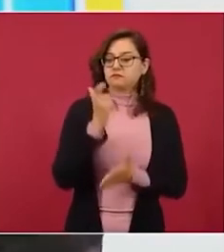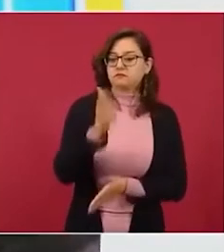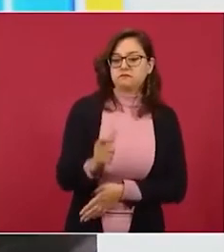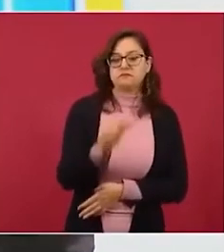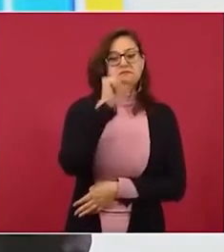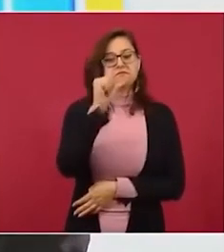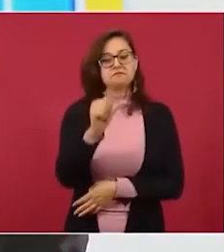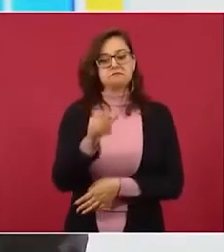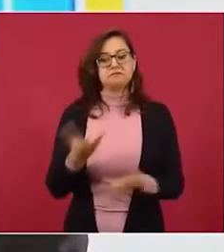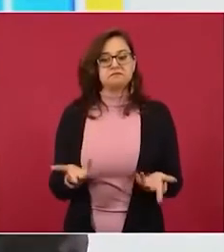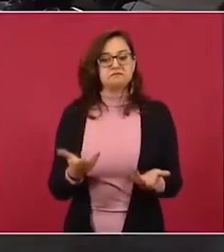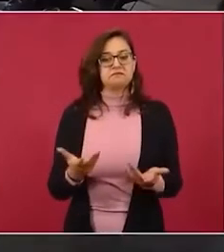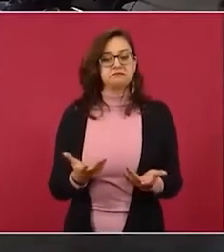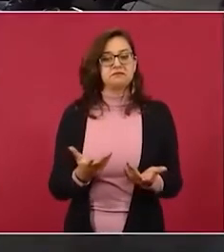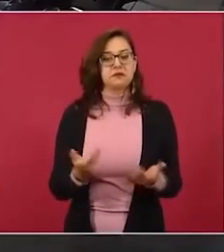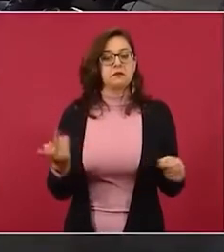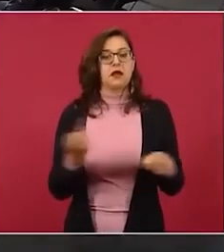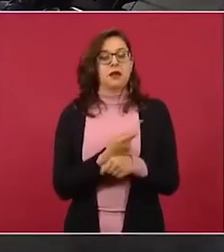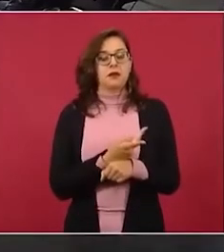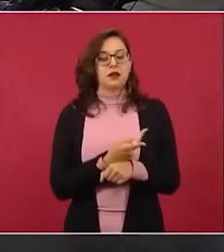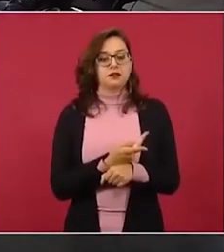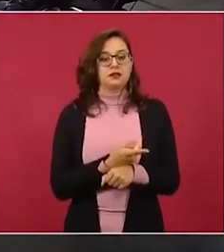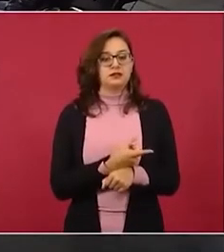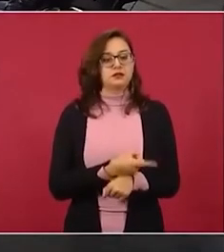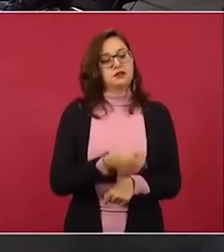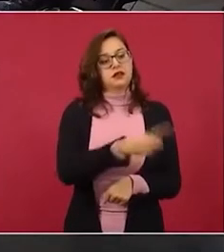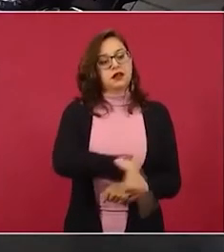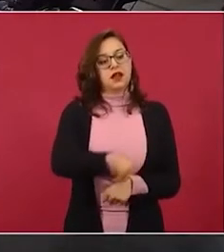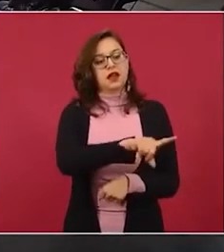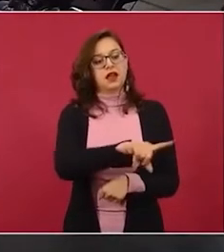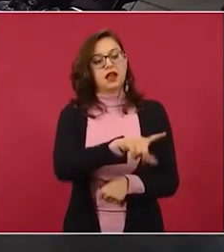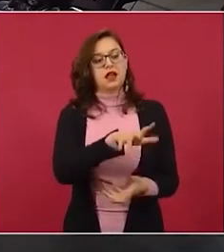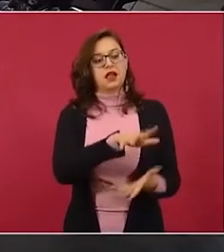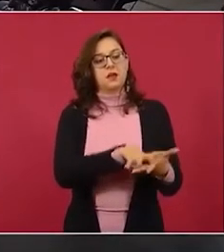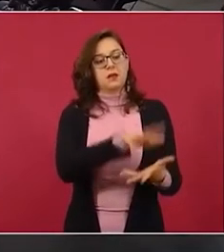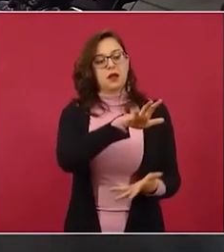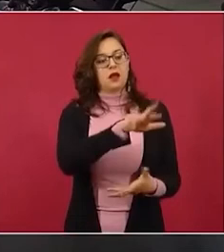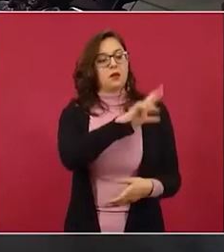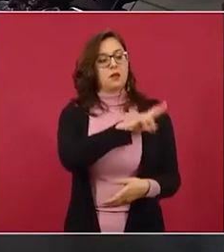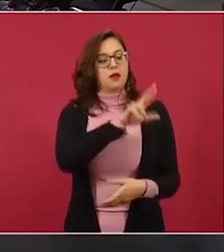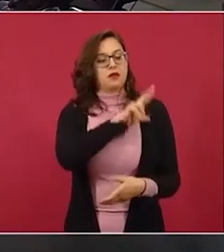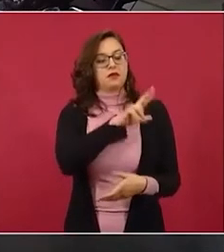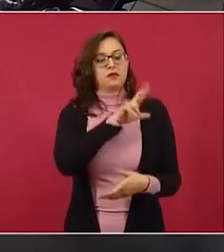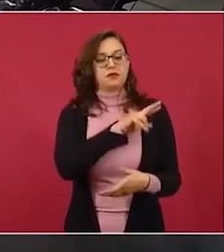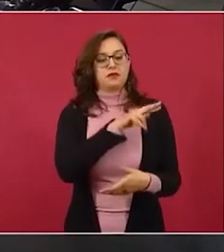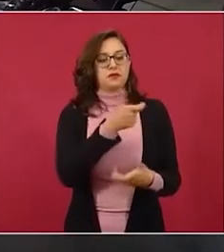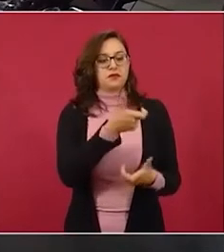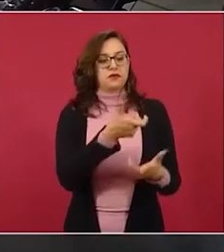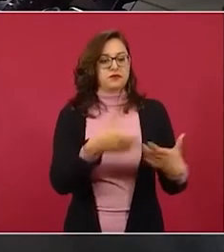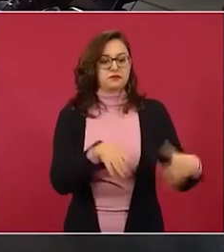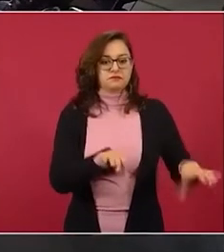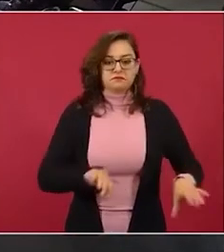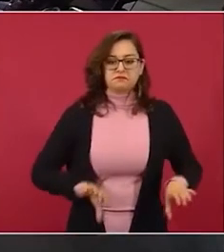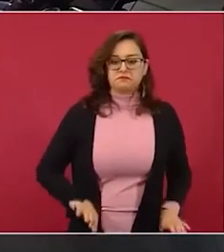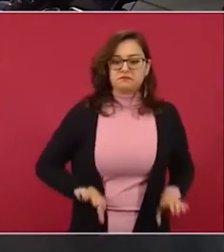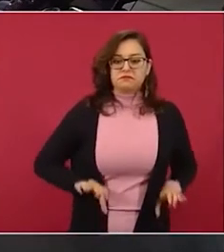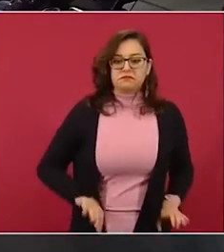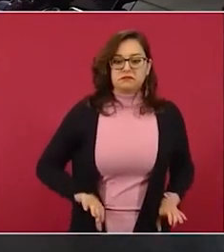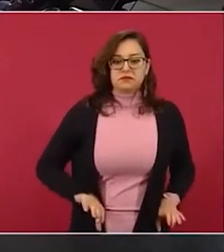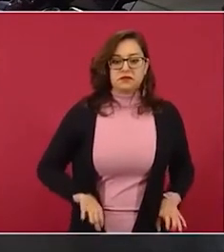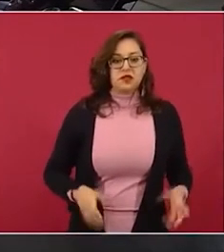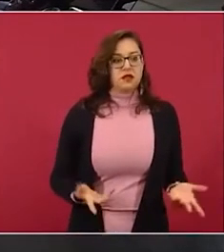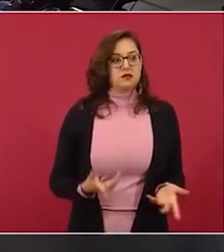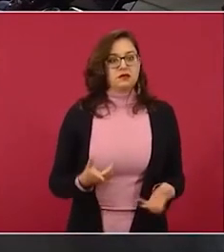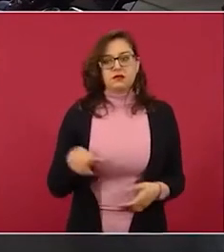socializados se le dice en el mercado eléctrico mayorista y lo pagaron lo pagamos todos los mexicanos en nuestros